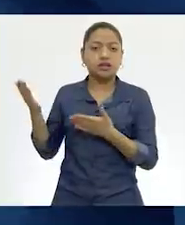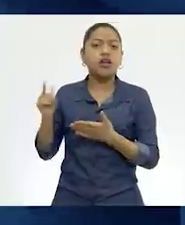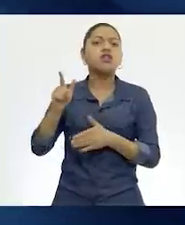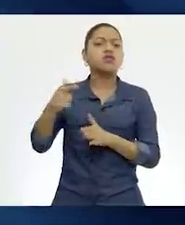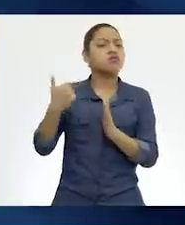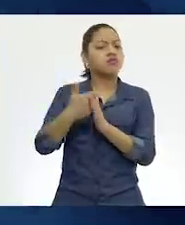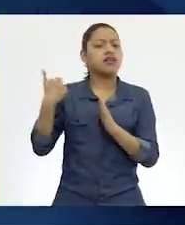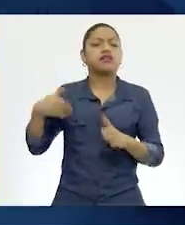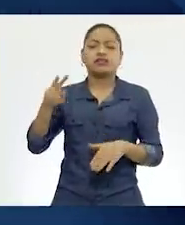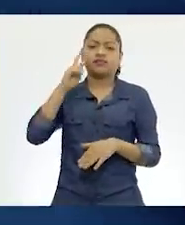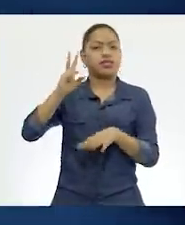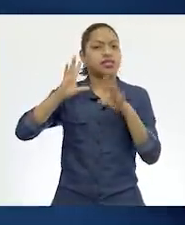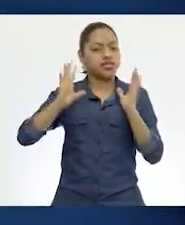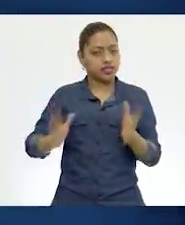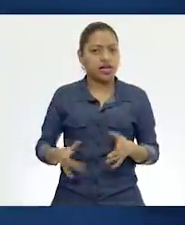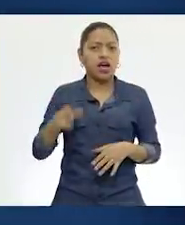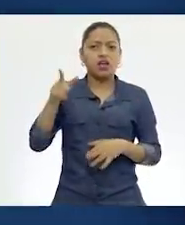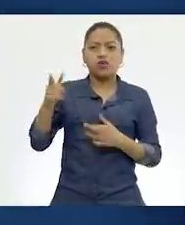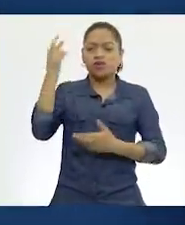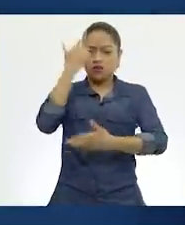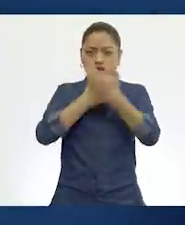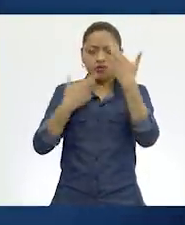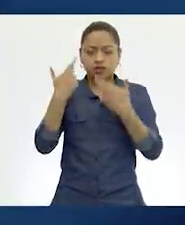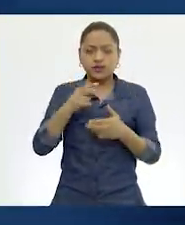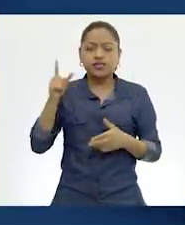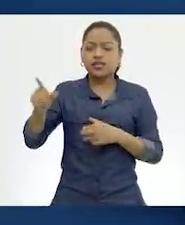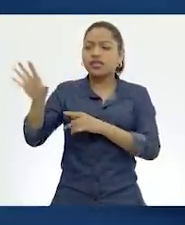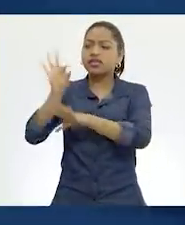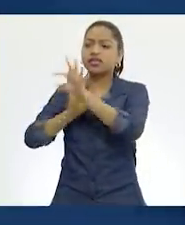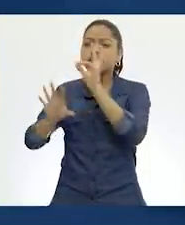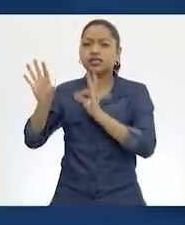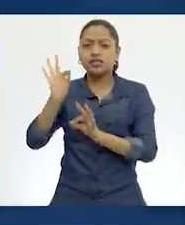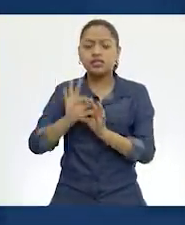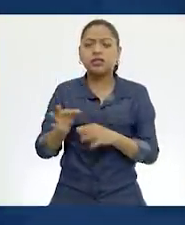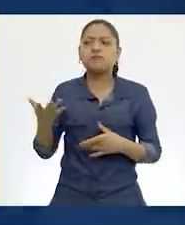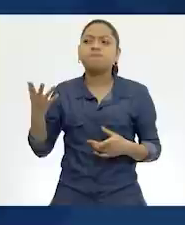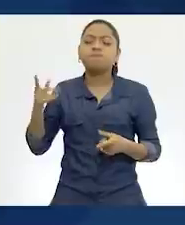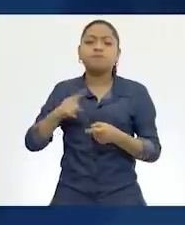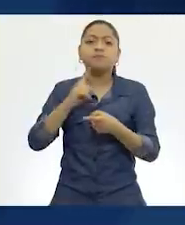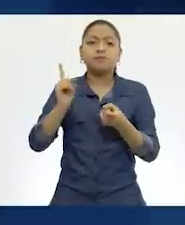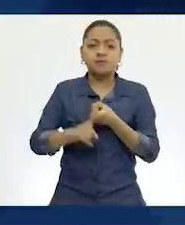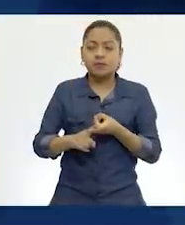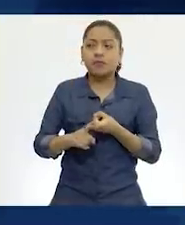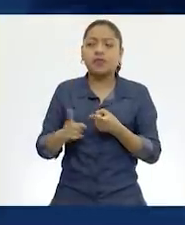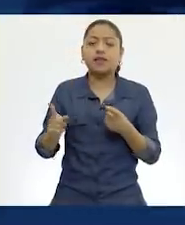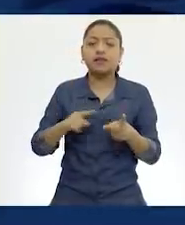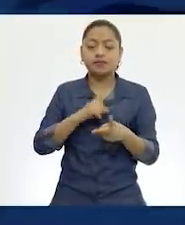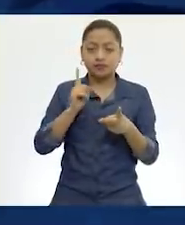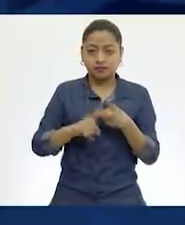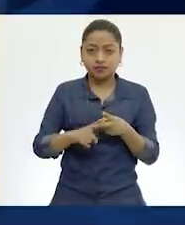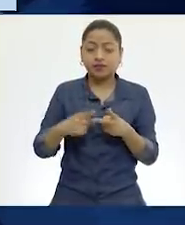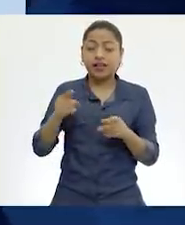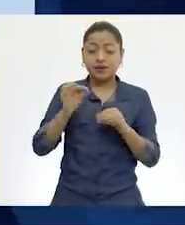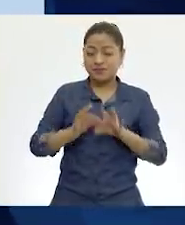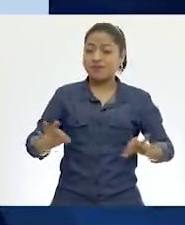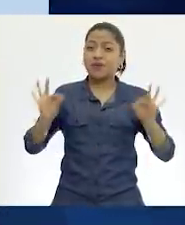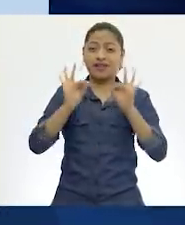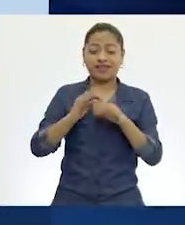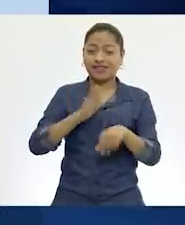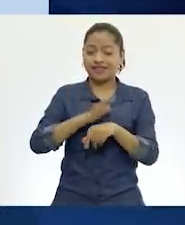aquí la vimos en ese momento. Revisamos fuentes de consulta primarias, secundarias y terciarias. Las